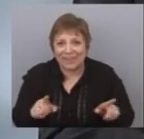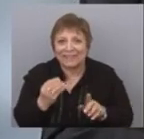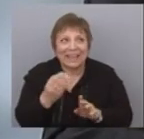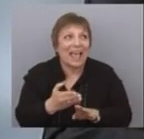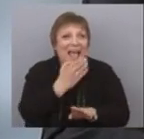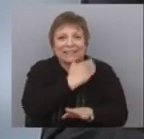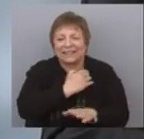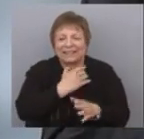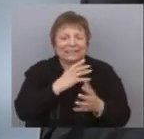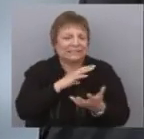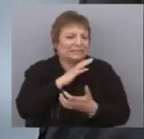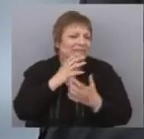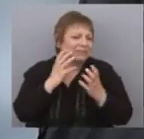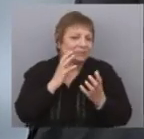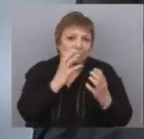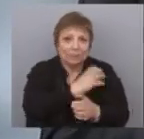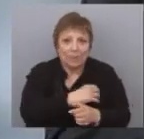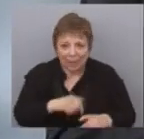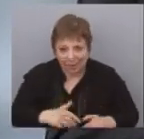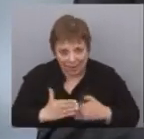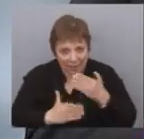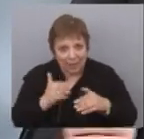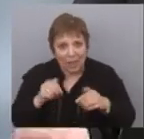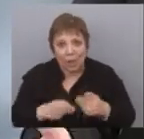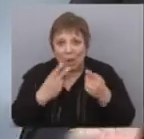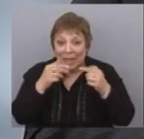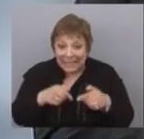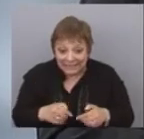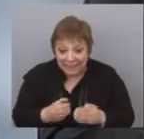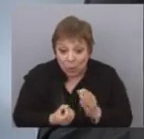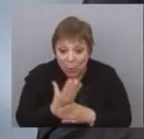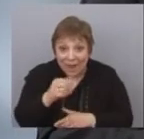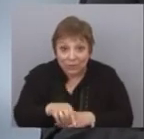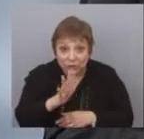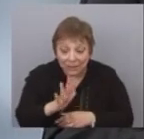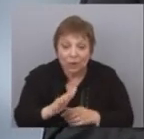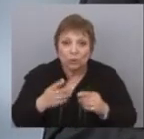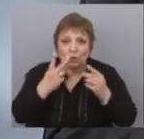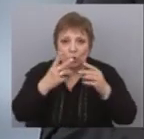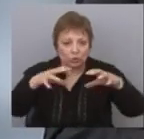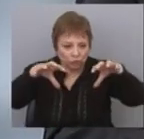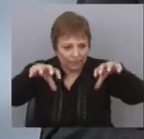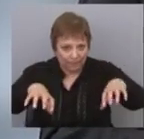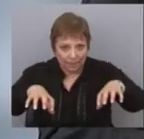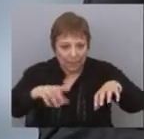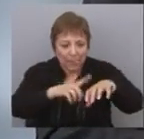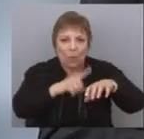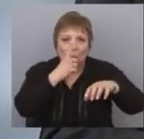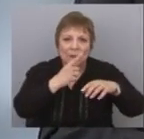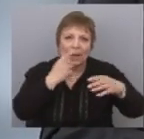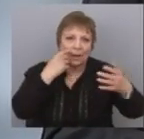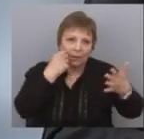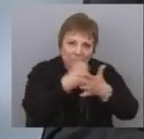periodo aparecen dos grandes partes en el programa del Frente. Una parte es reivindicativa,